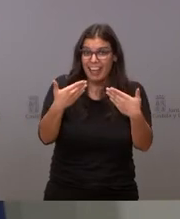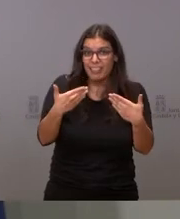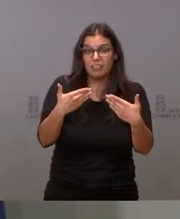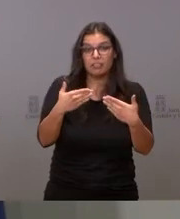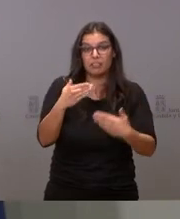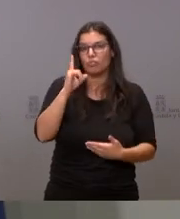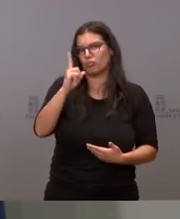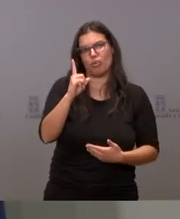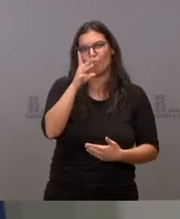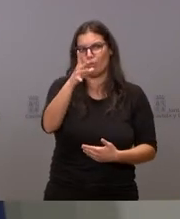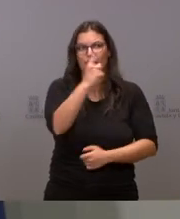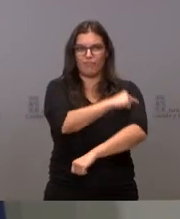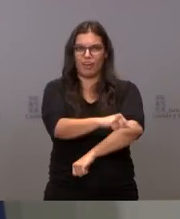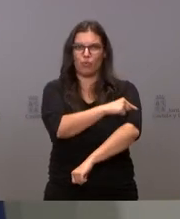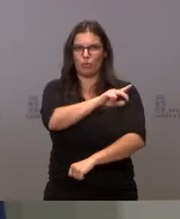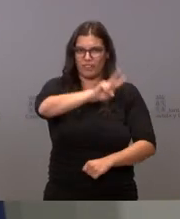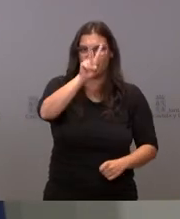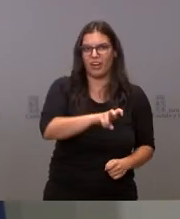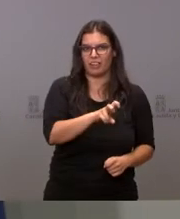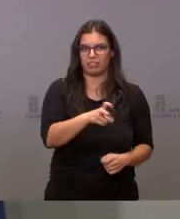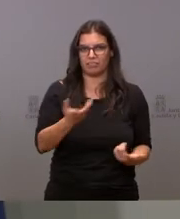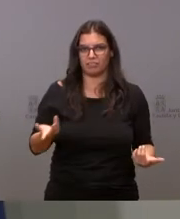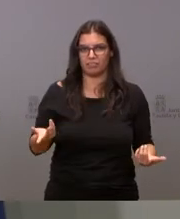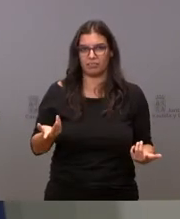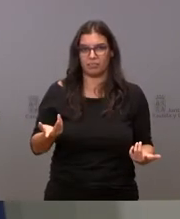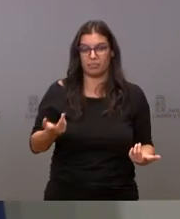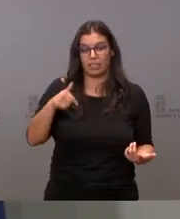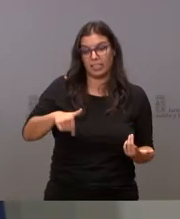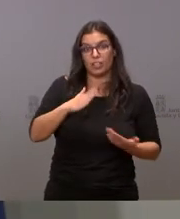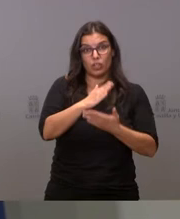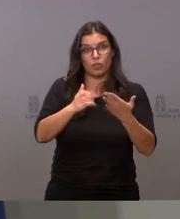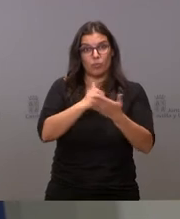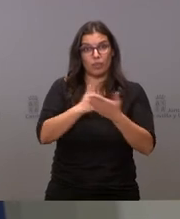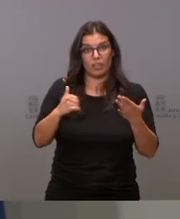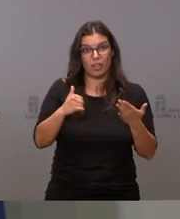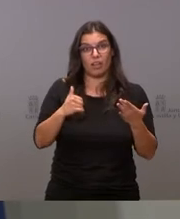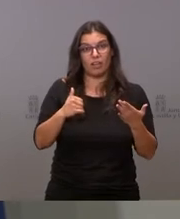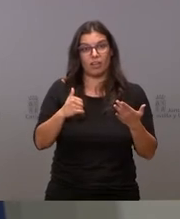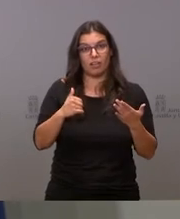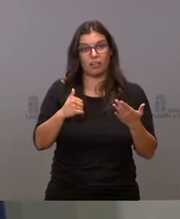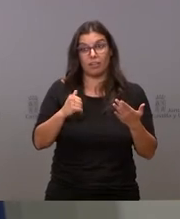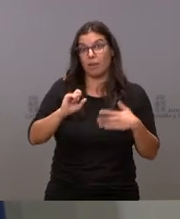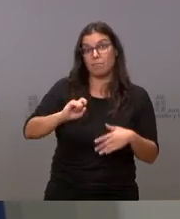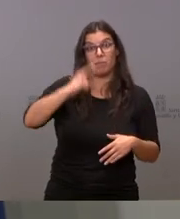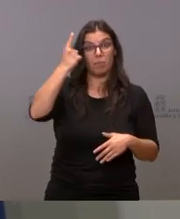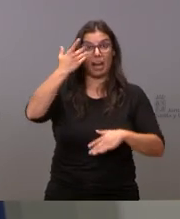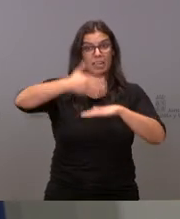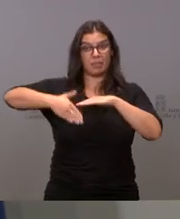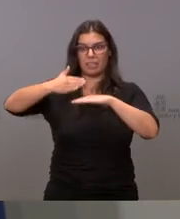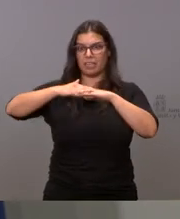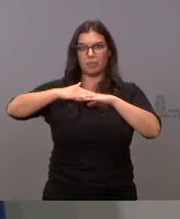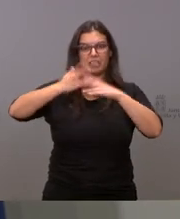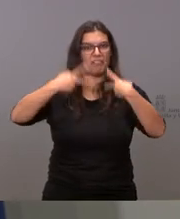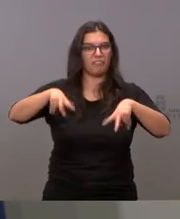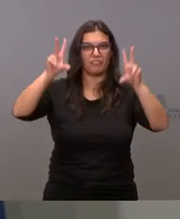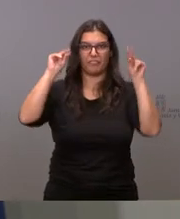exclusivamente a la eficacia de la campaña de vacunación y que esta comunidad ha podido ser la primera en levantar todas las restricciones porque ha